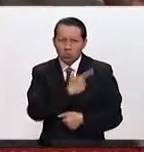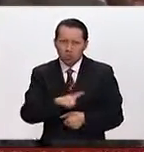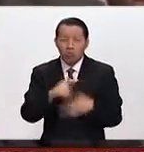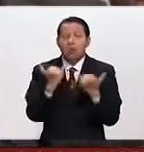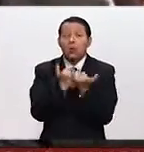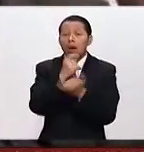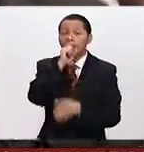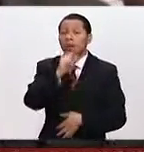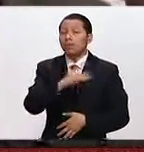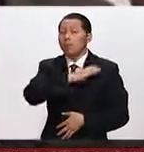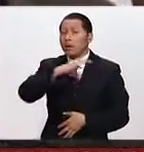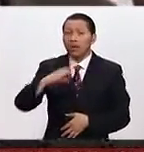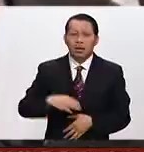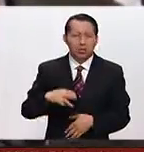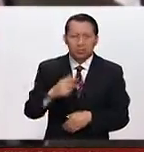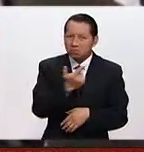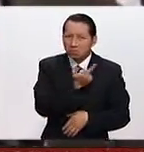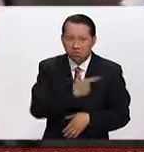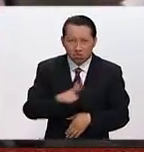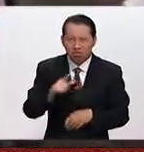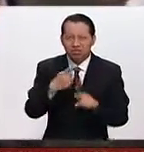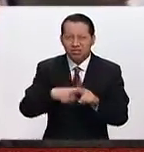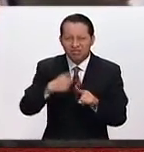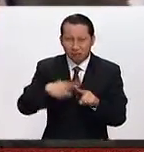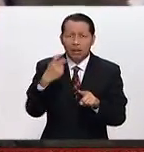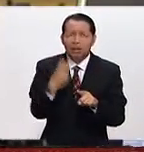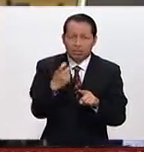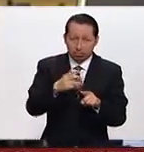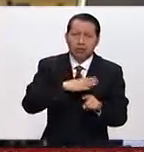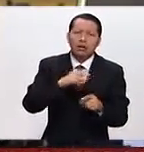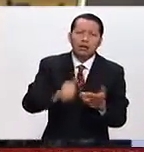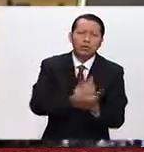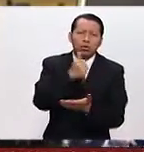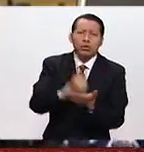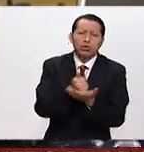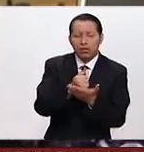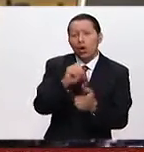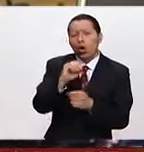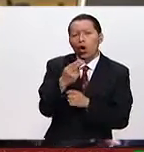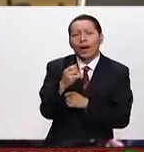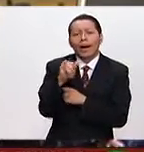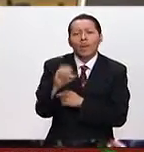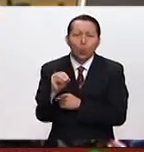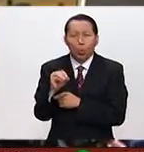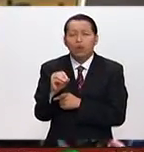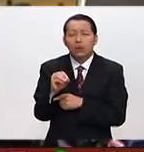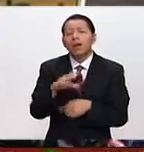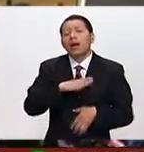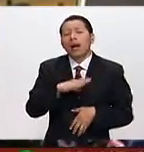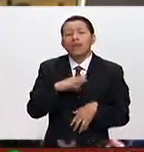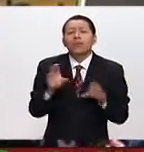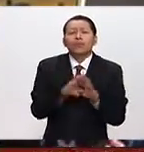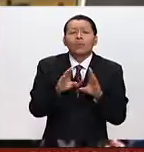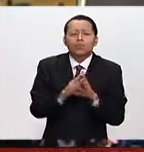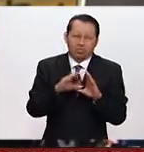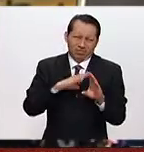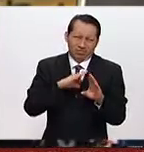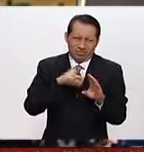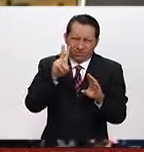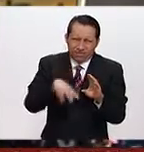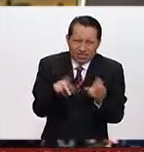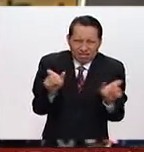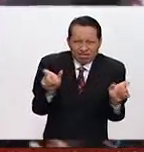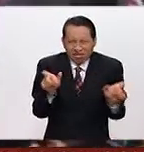mismo de la candidatura, y ese es el ambiente que se está viviendo aquí en la ciudad de Cleveland, Ohio, que por cierto está muy, muy sitiada,